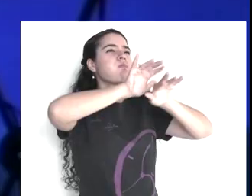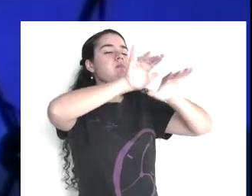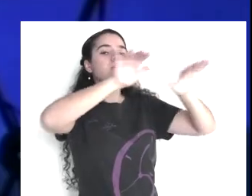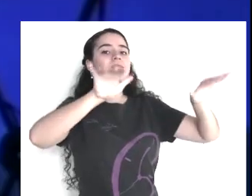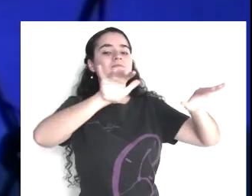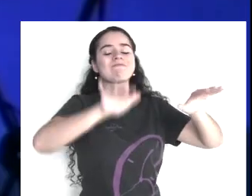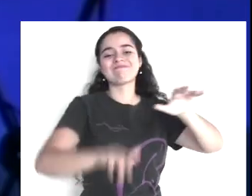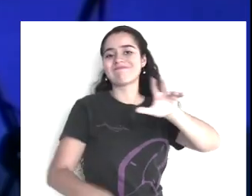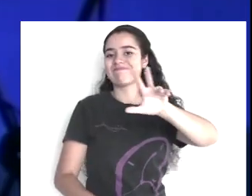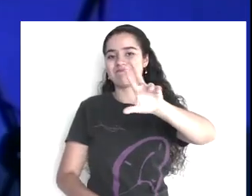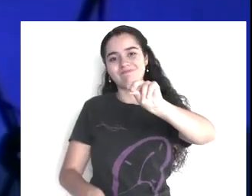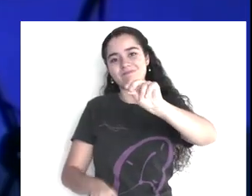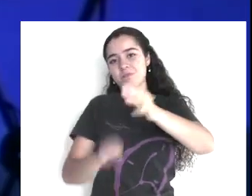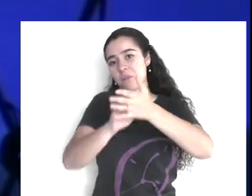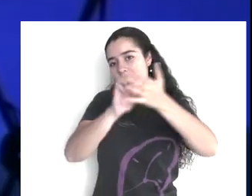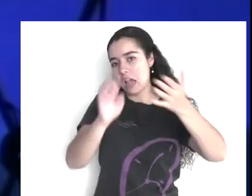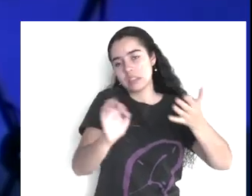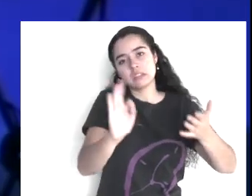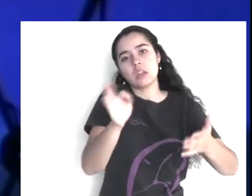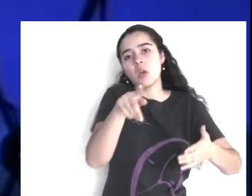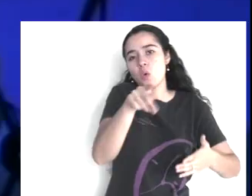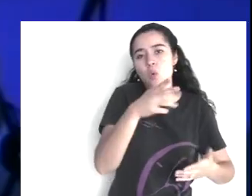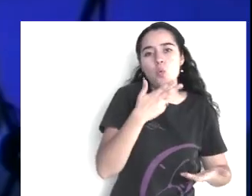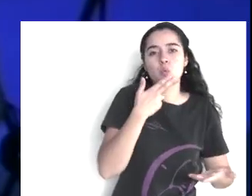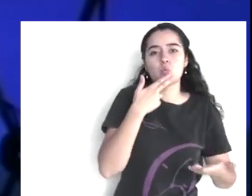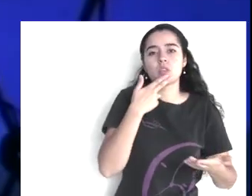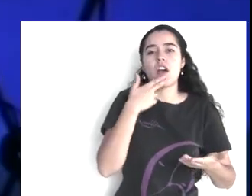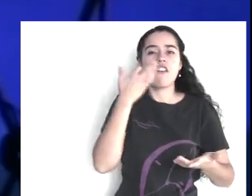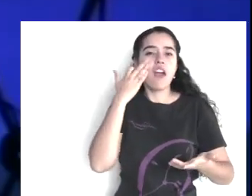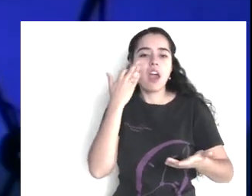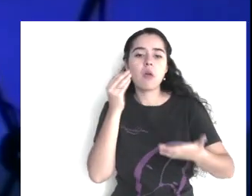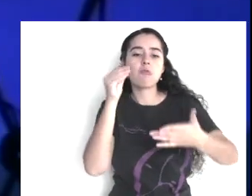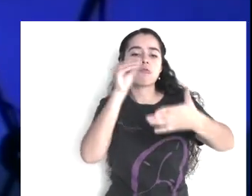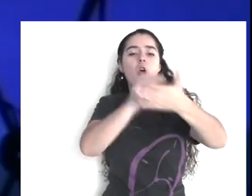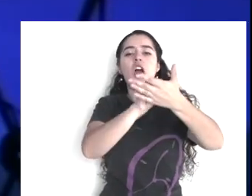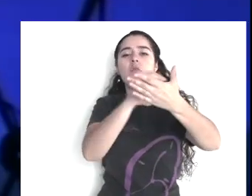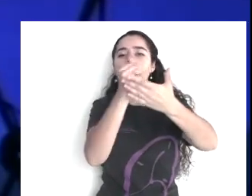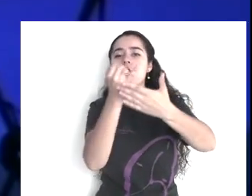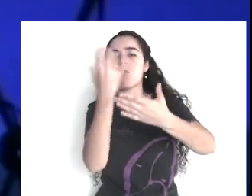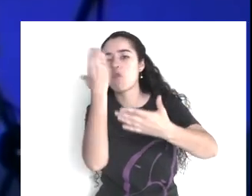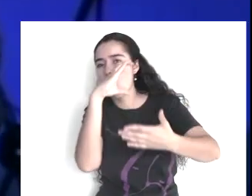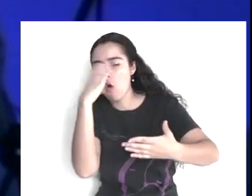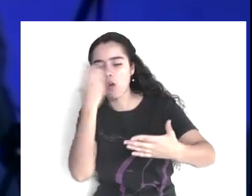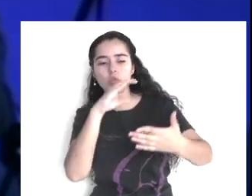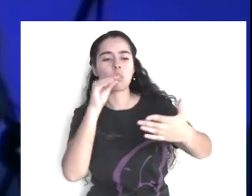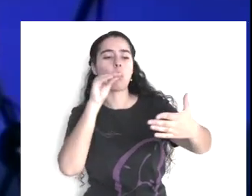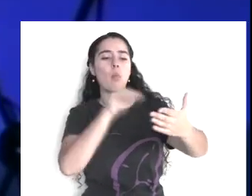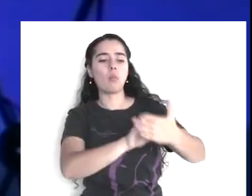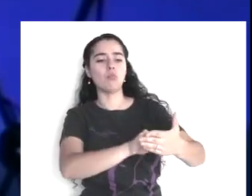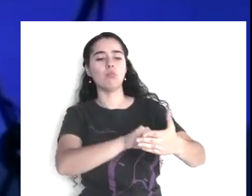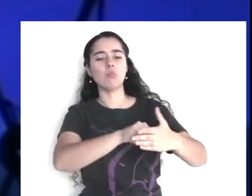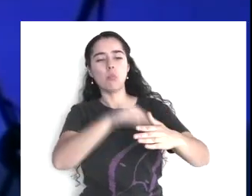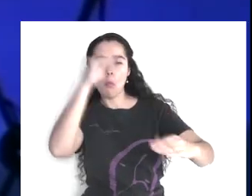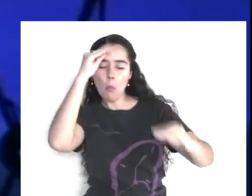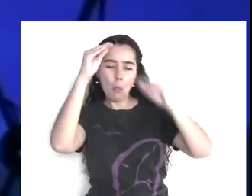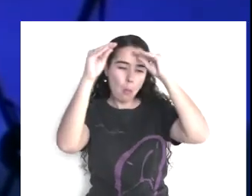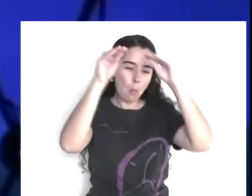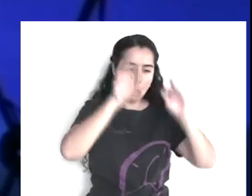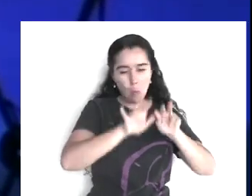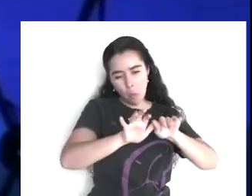internet, donde pones, tus pensamientos, tus fotos, donde dices, noticia, etcétera,